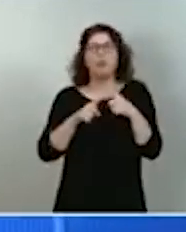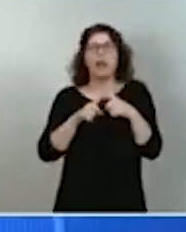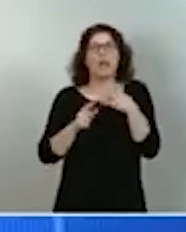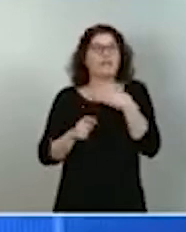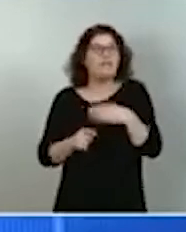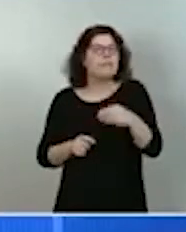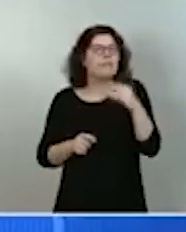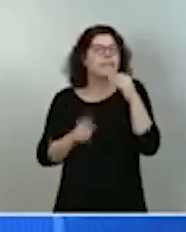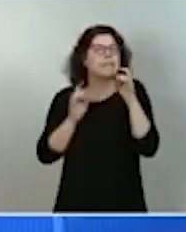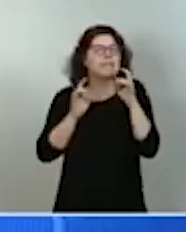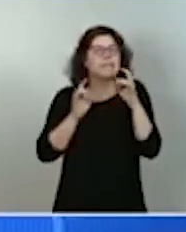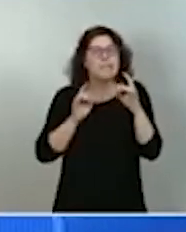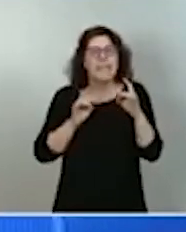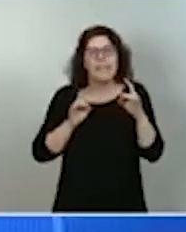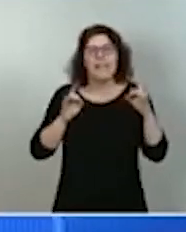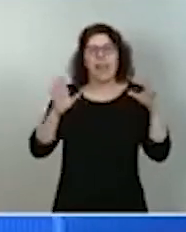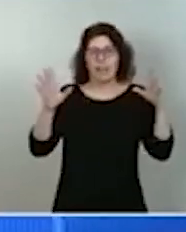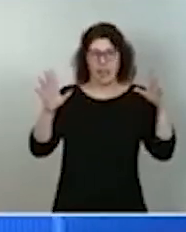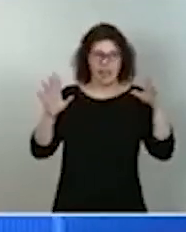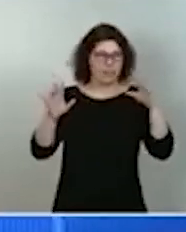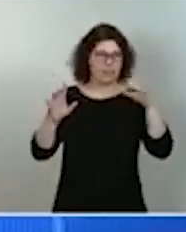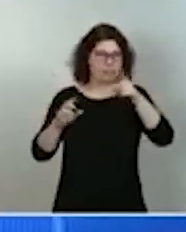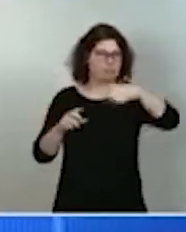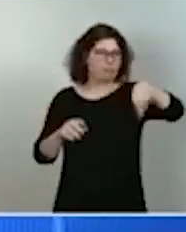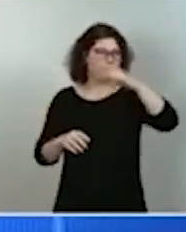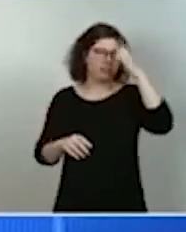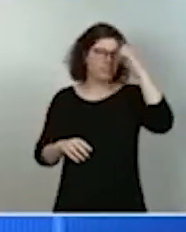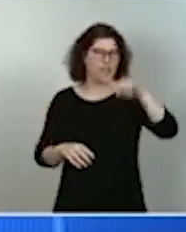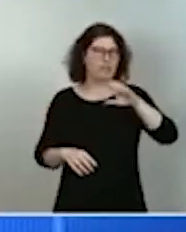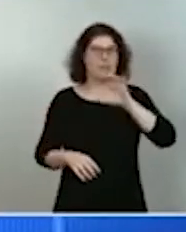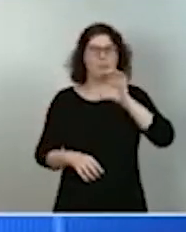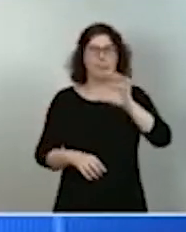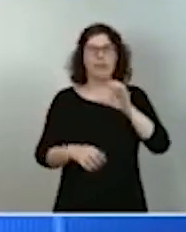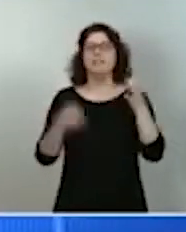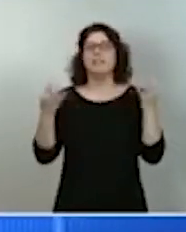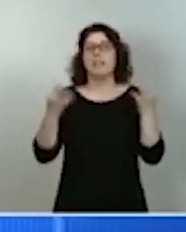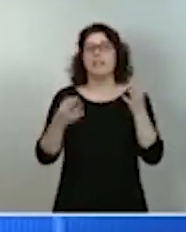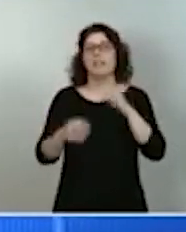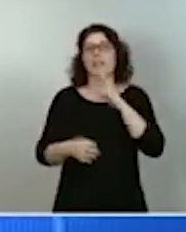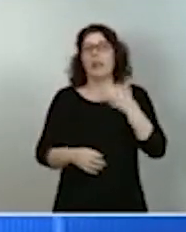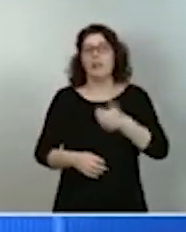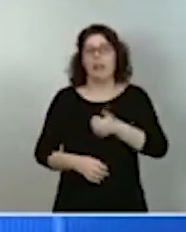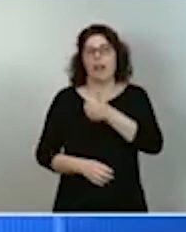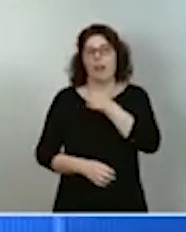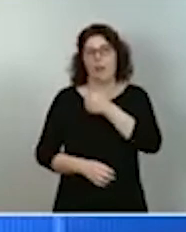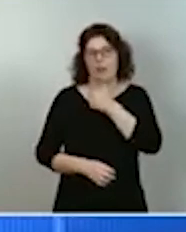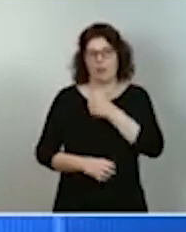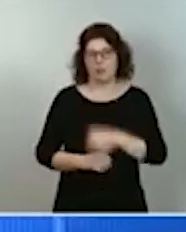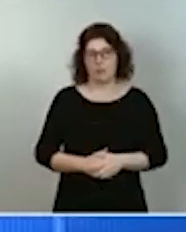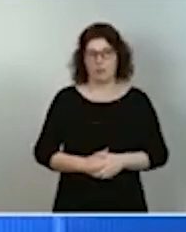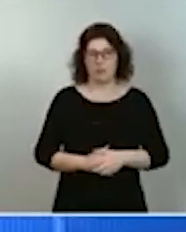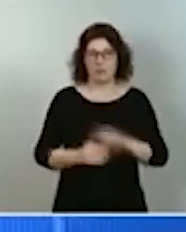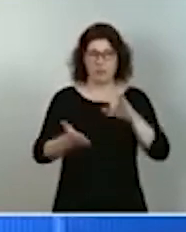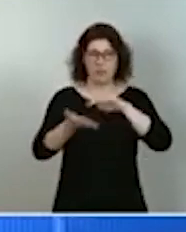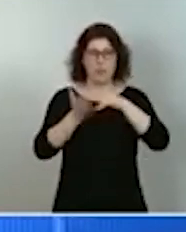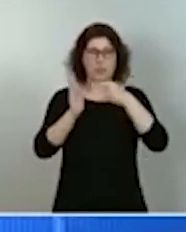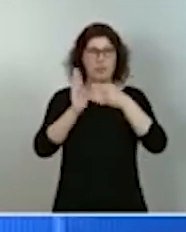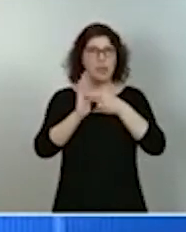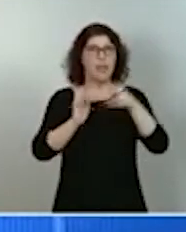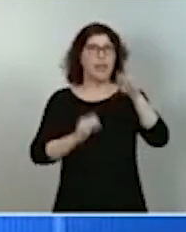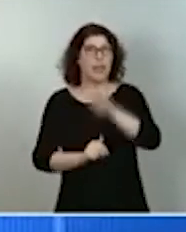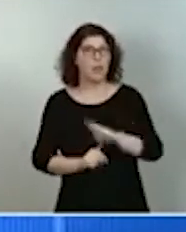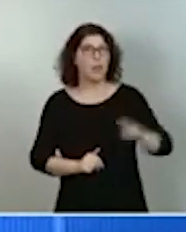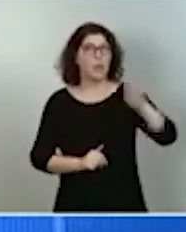identificado bien por todo el mundo en nuestro país, es el agua. Este plan de recuperación y dinamización económica y de